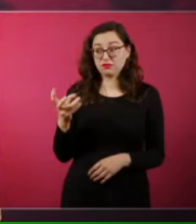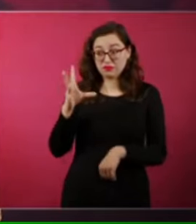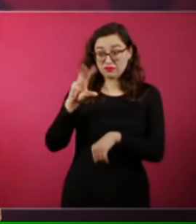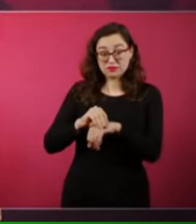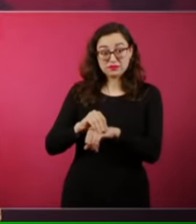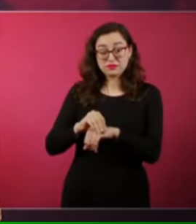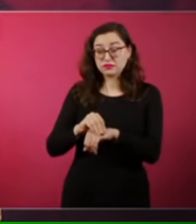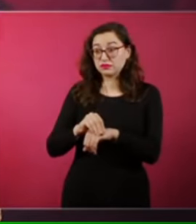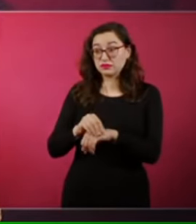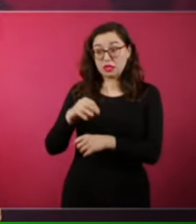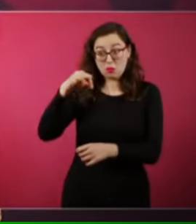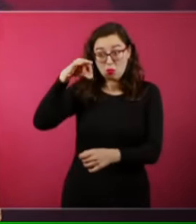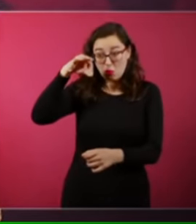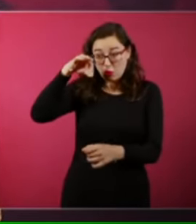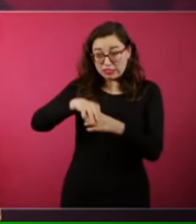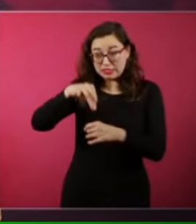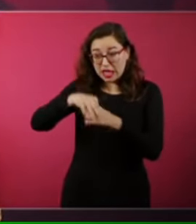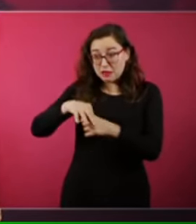tomen la tribuna